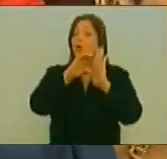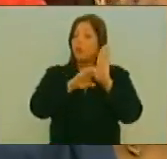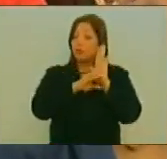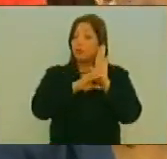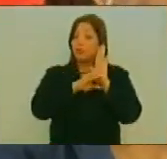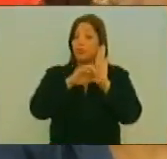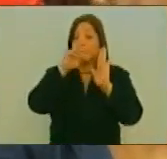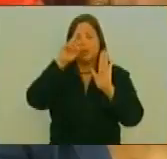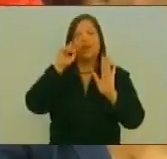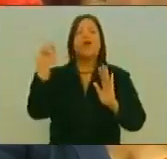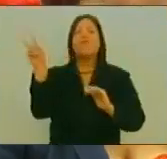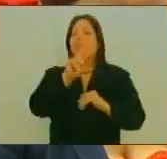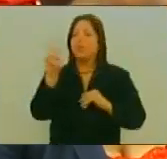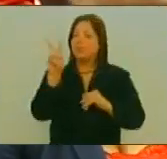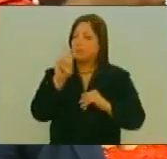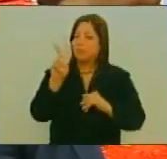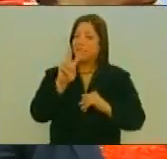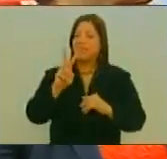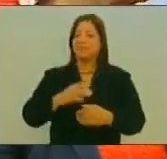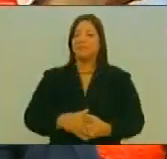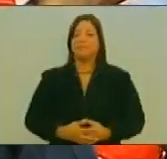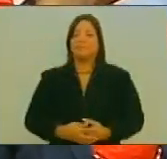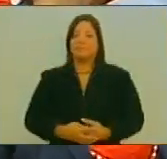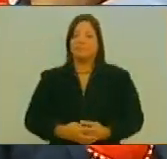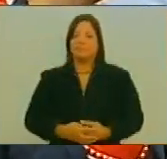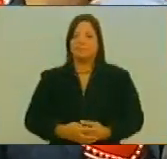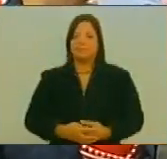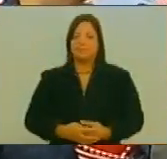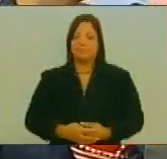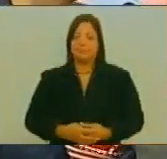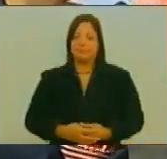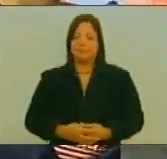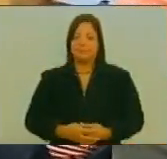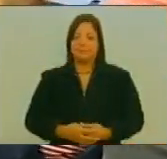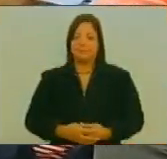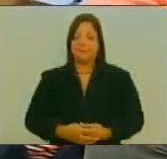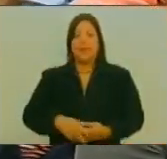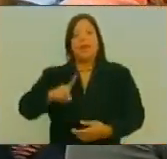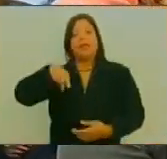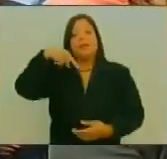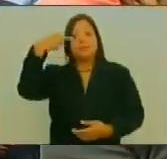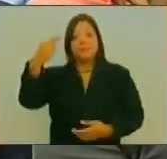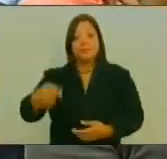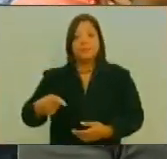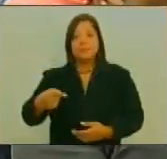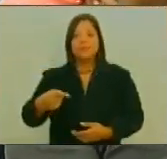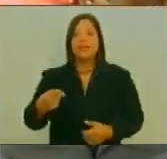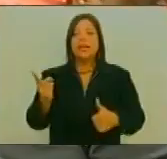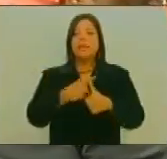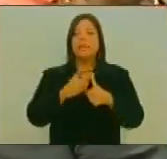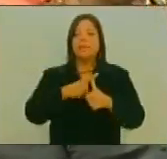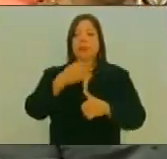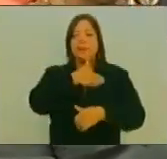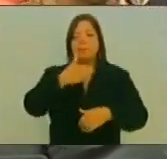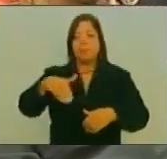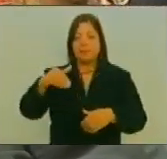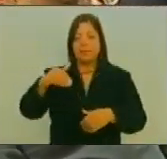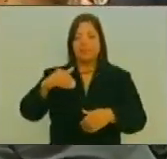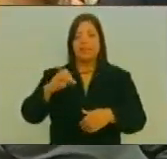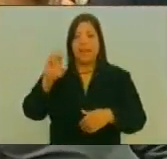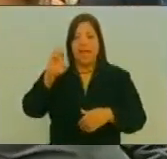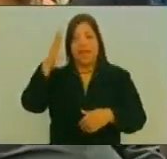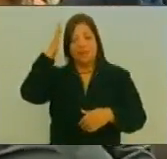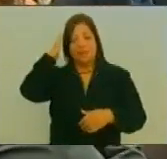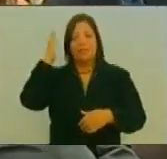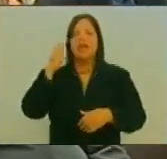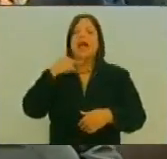De Los Venezolanos Y Venezolanas Seguidamente El Primer Vicepresidente Concedió